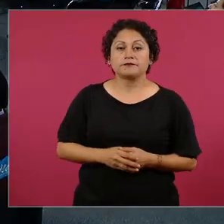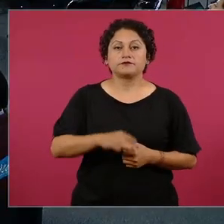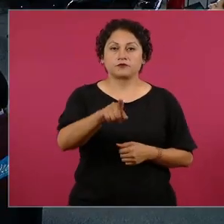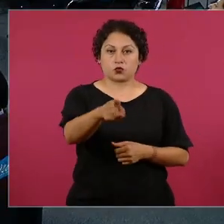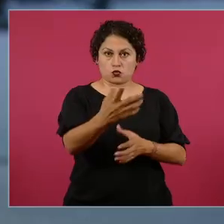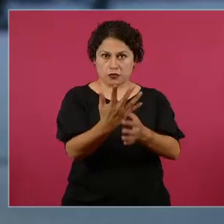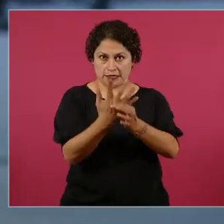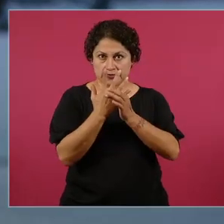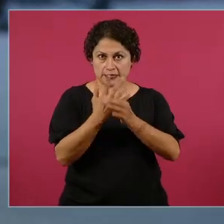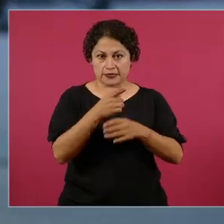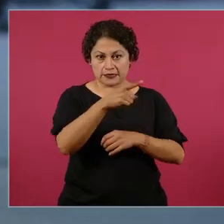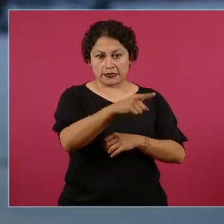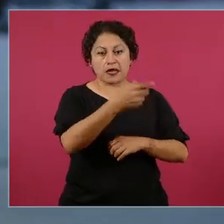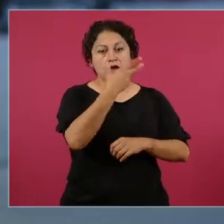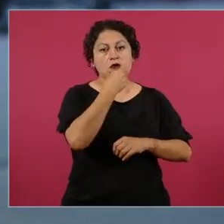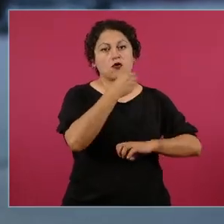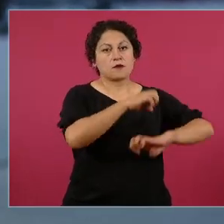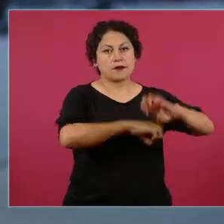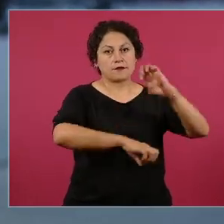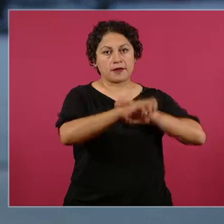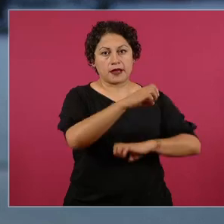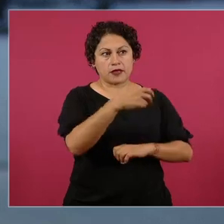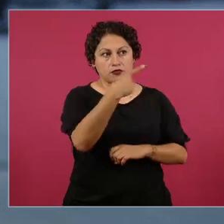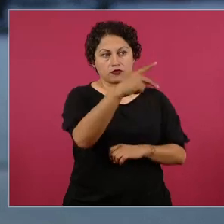de quién sería es el Departamento de Estado